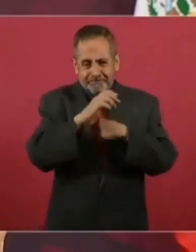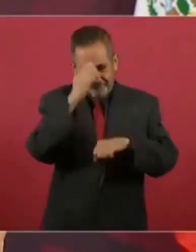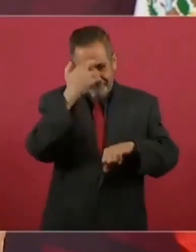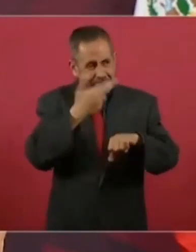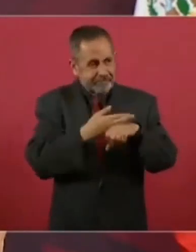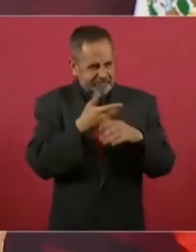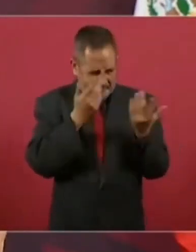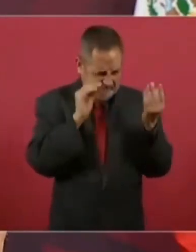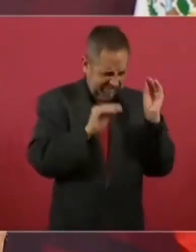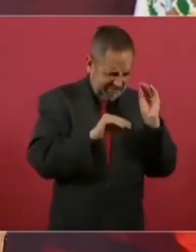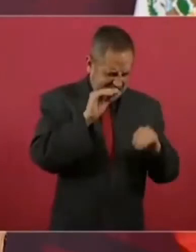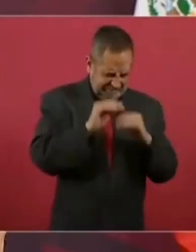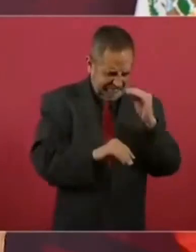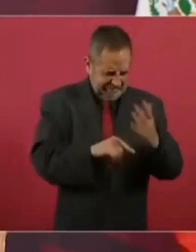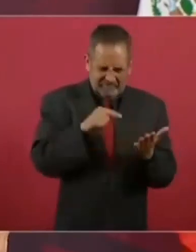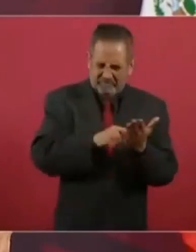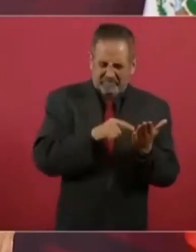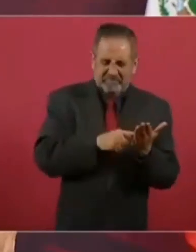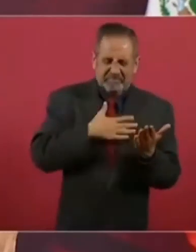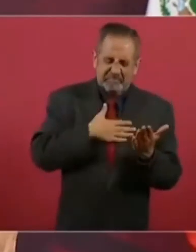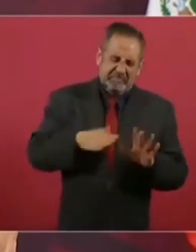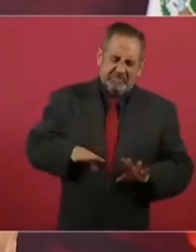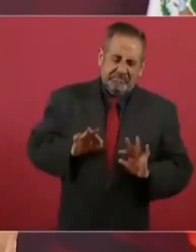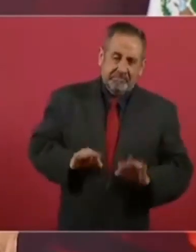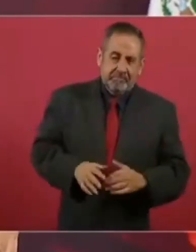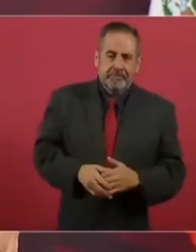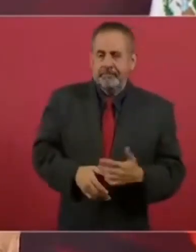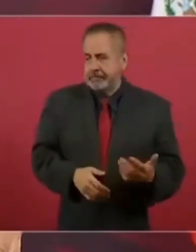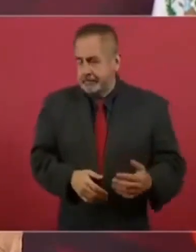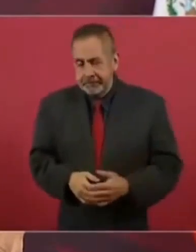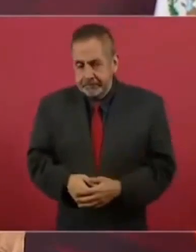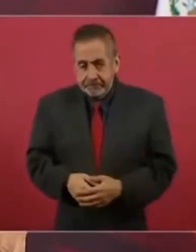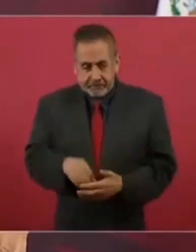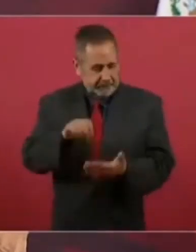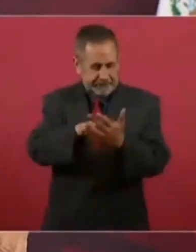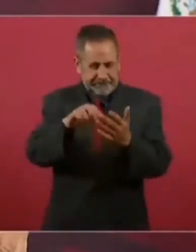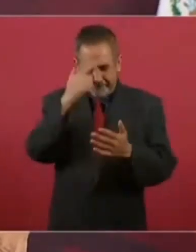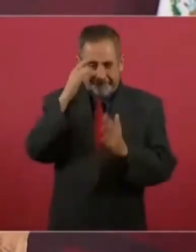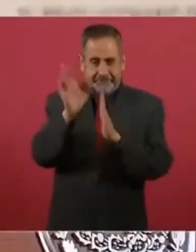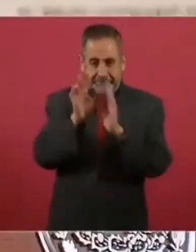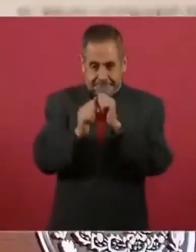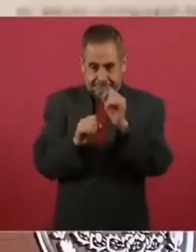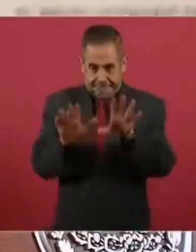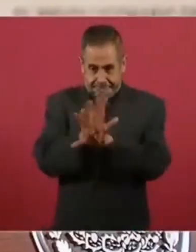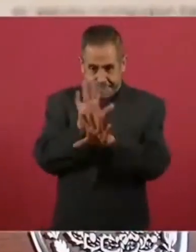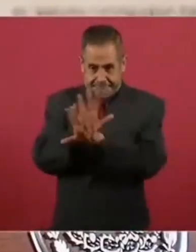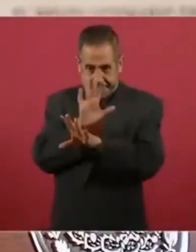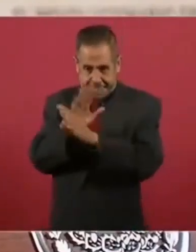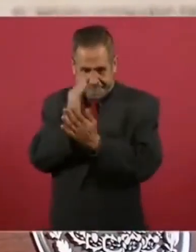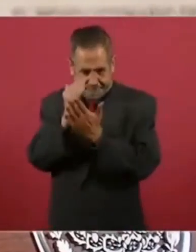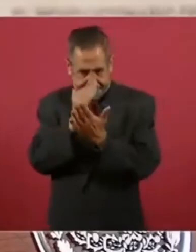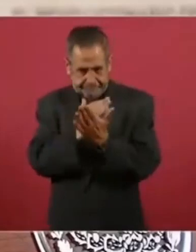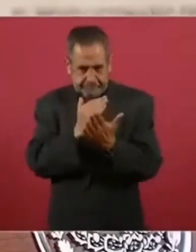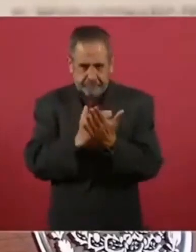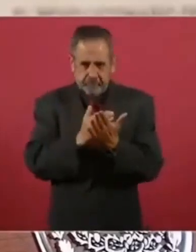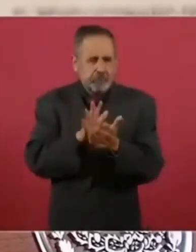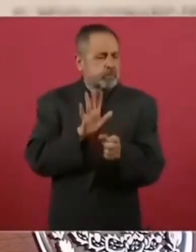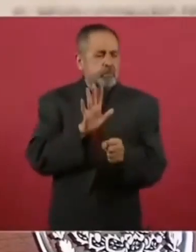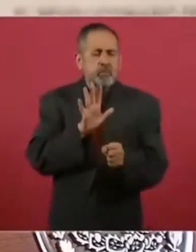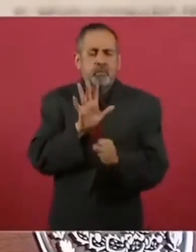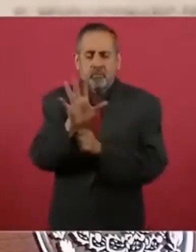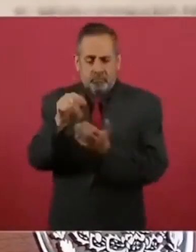Díganme algo en favor de los